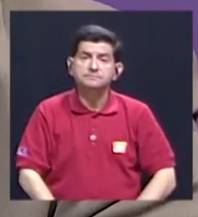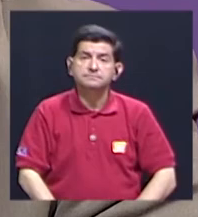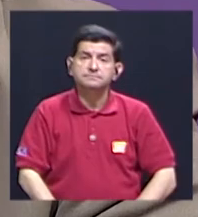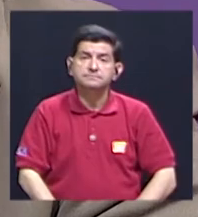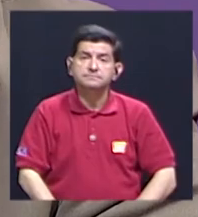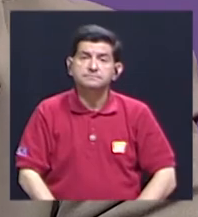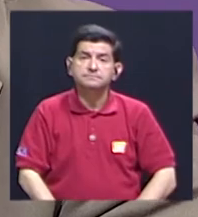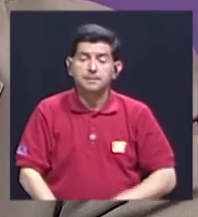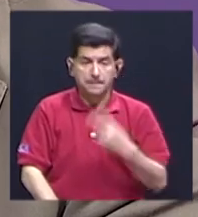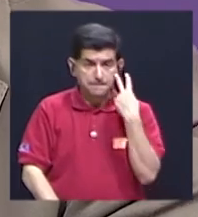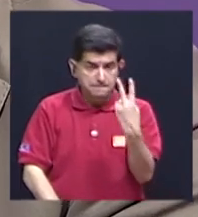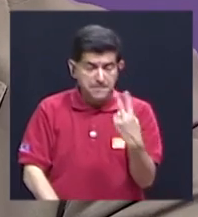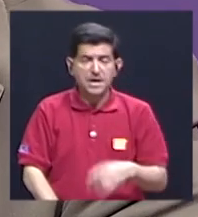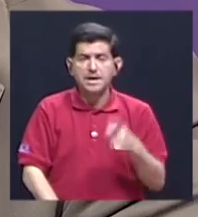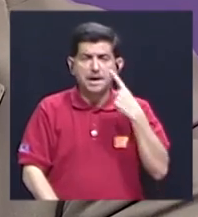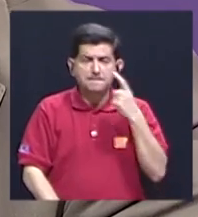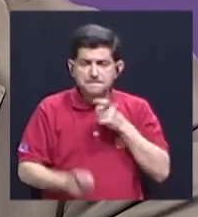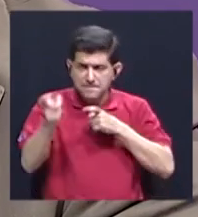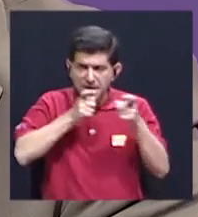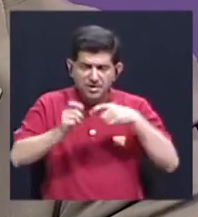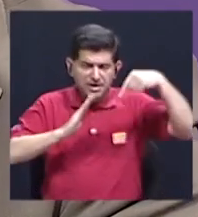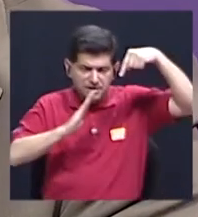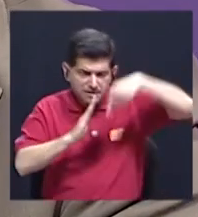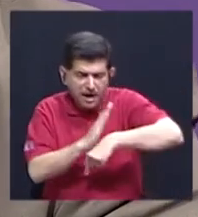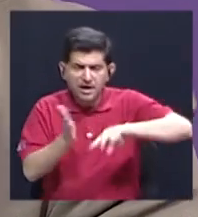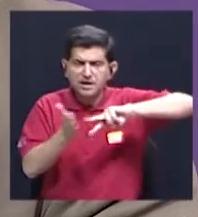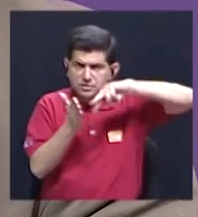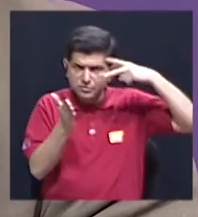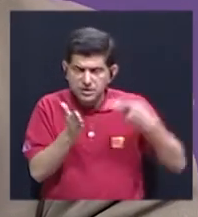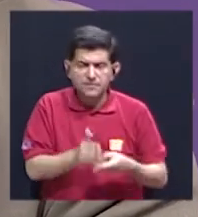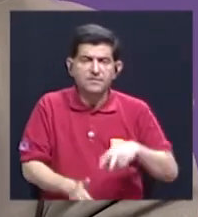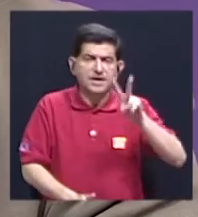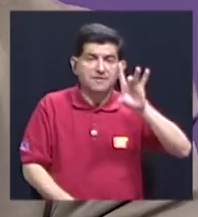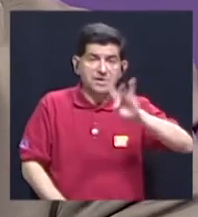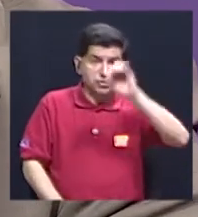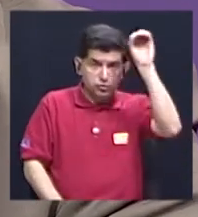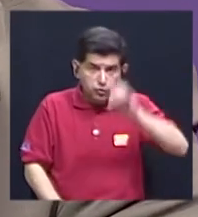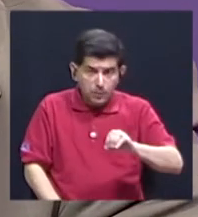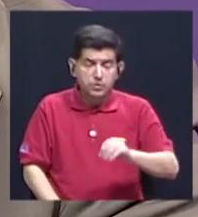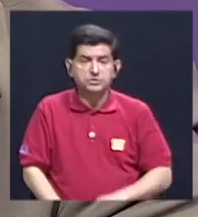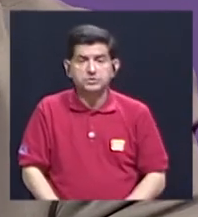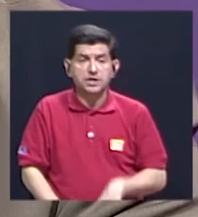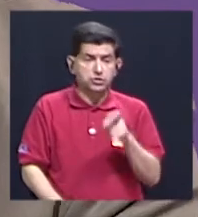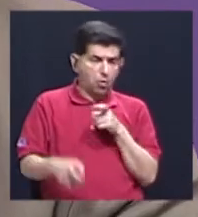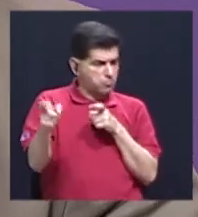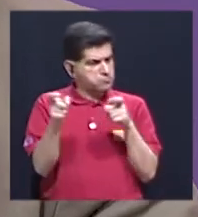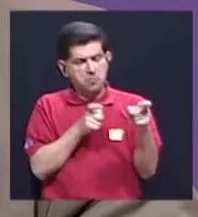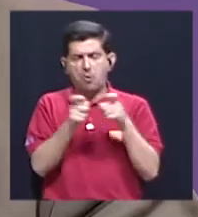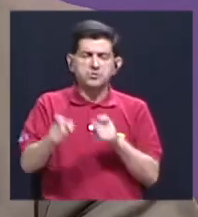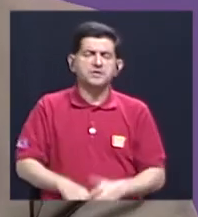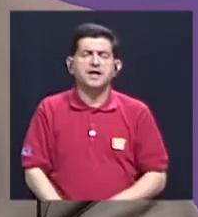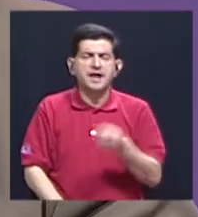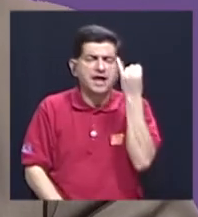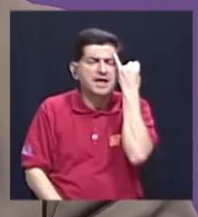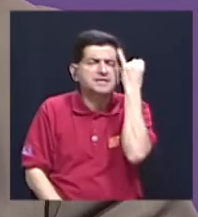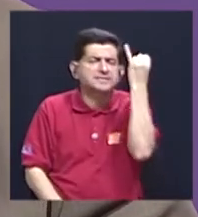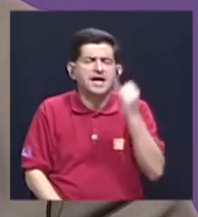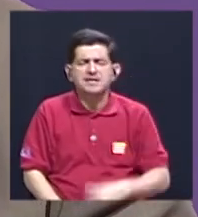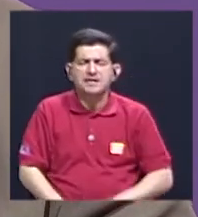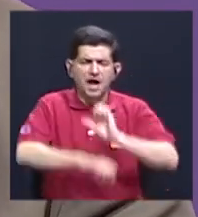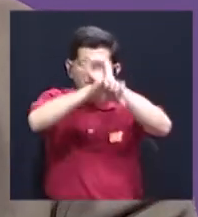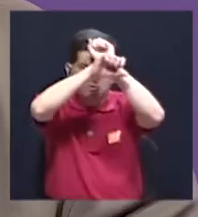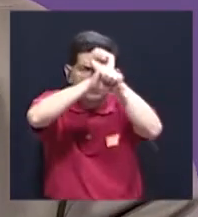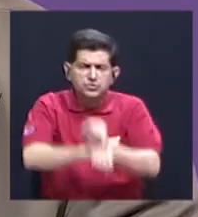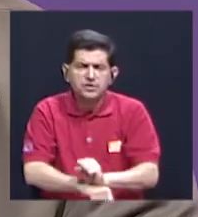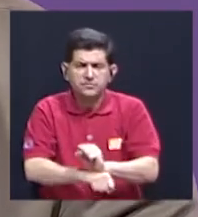Entonces, vea cómo el patriarcado está tan enraizado que estamos hablando de que ese 28% de alguna manera ha dominado ese imaginario colectivo tan conservador,